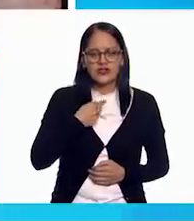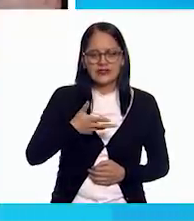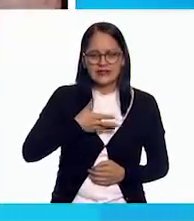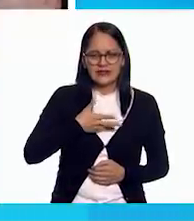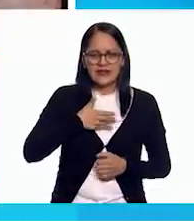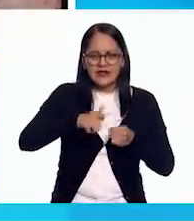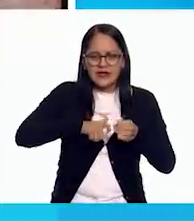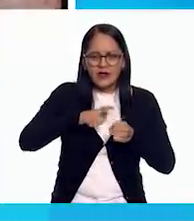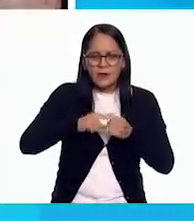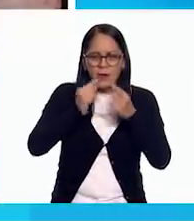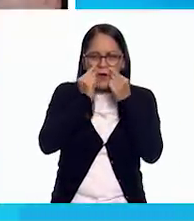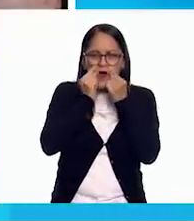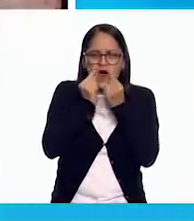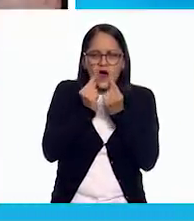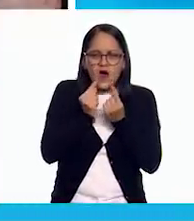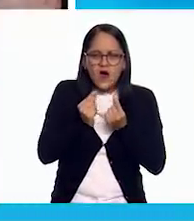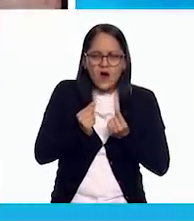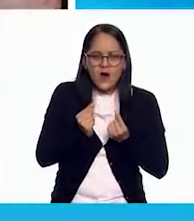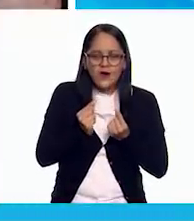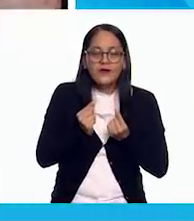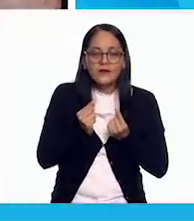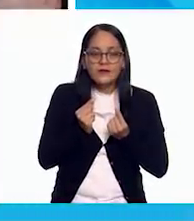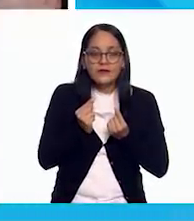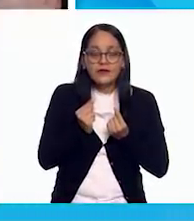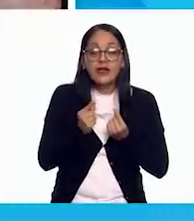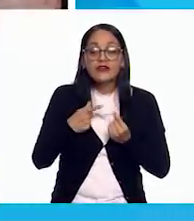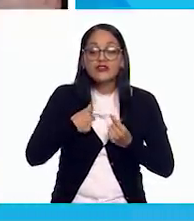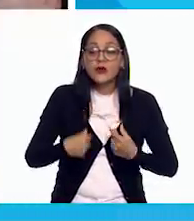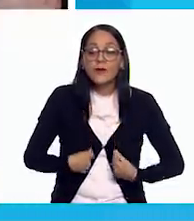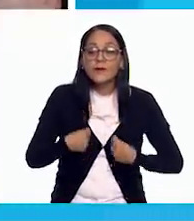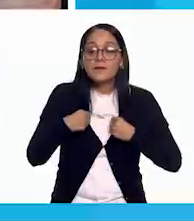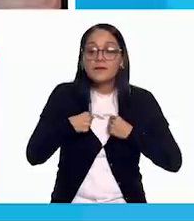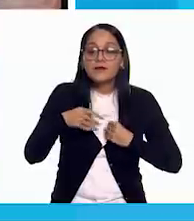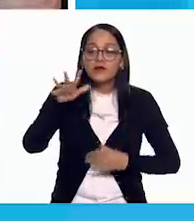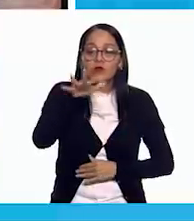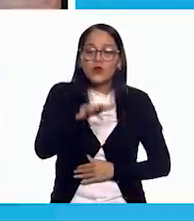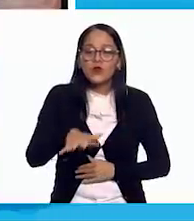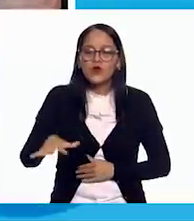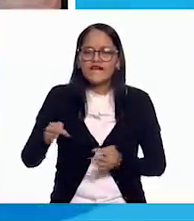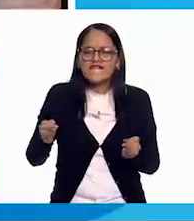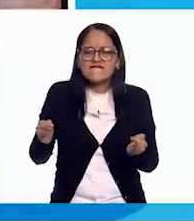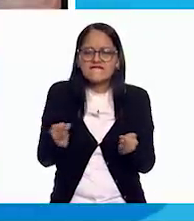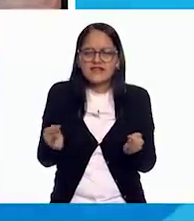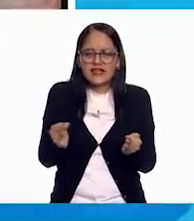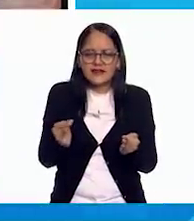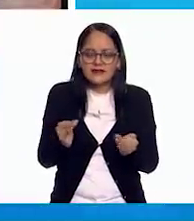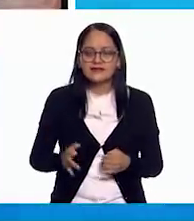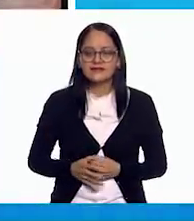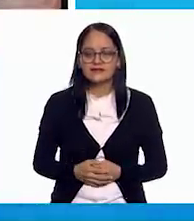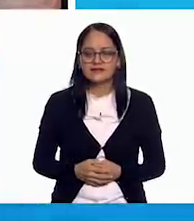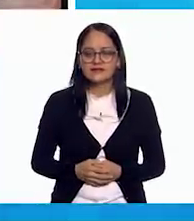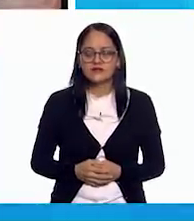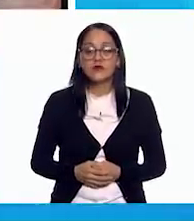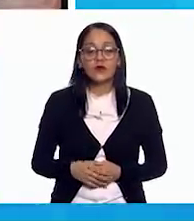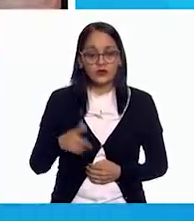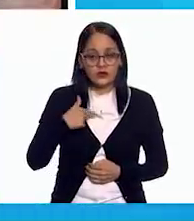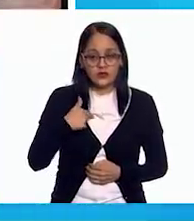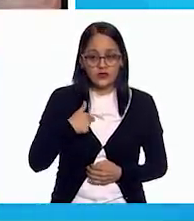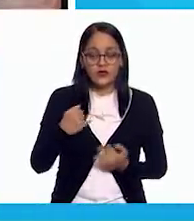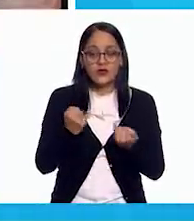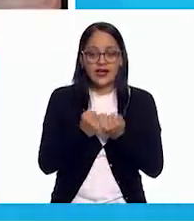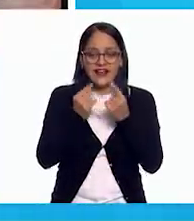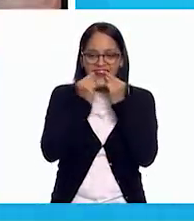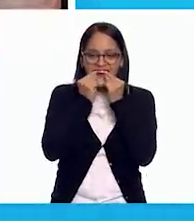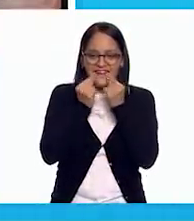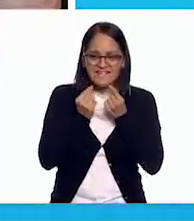colmillos, observa la imagen, y vivo en climas muy fríos. Tengo grandes